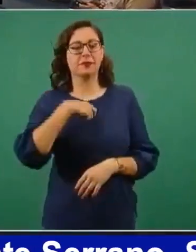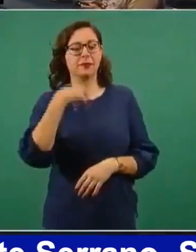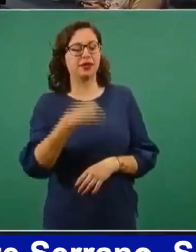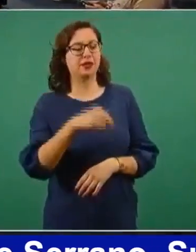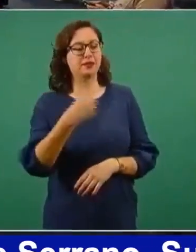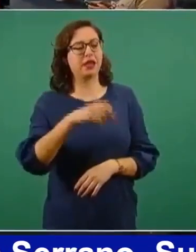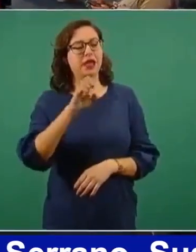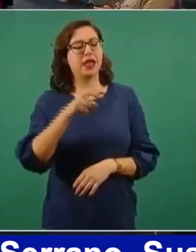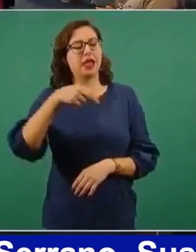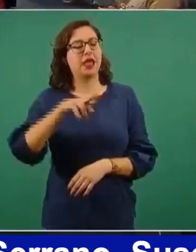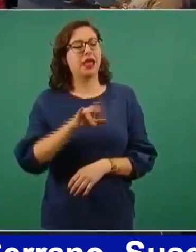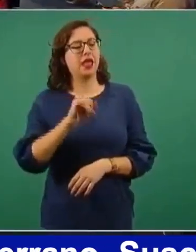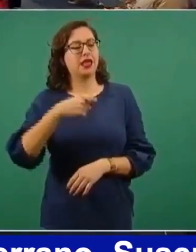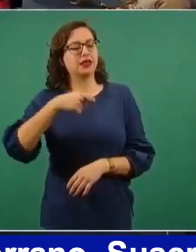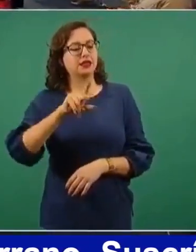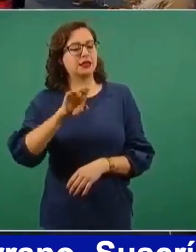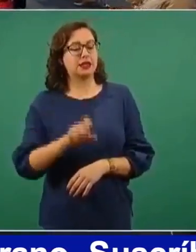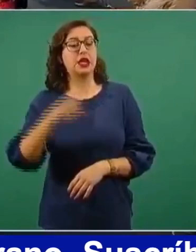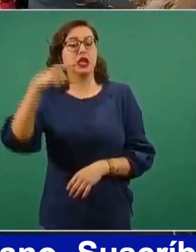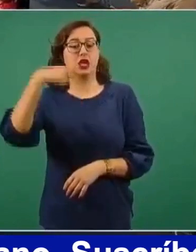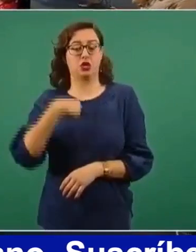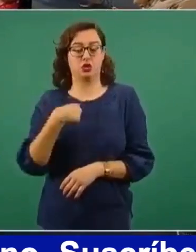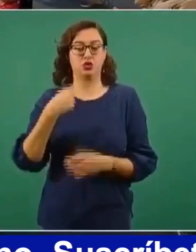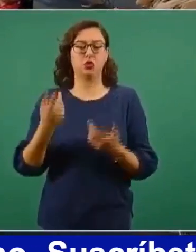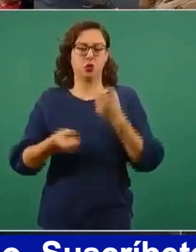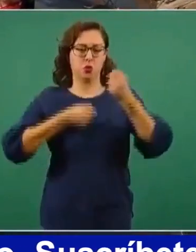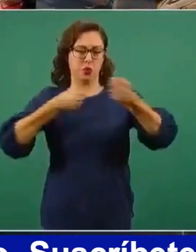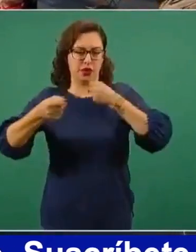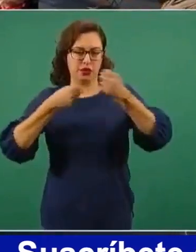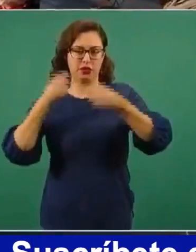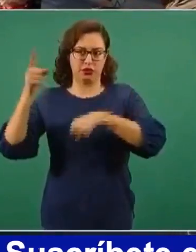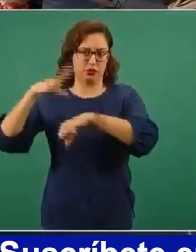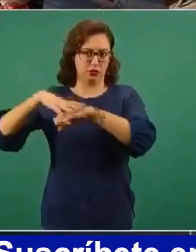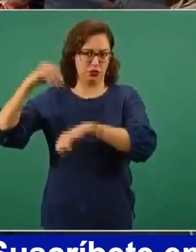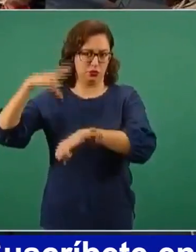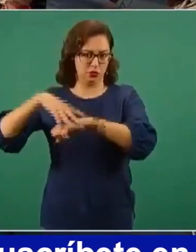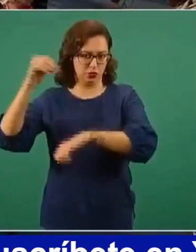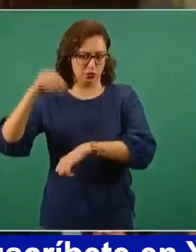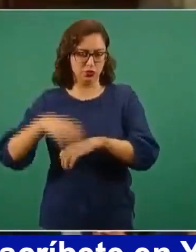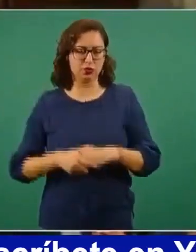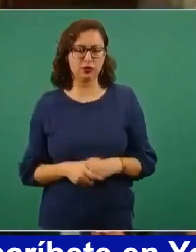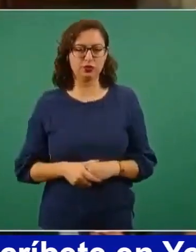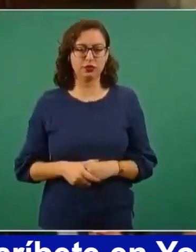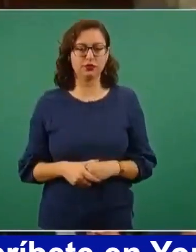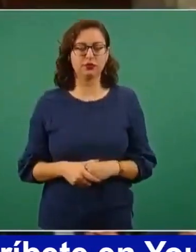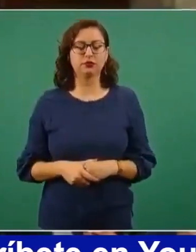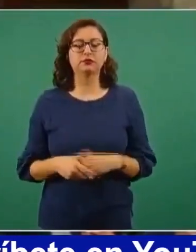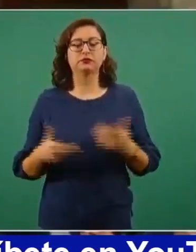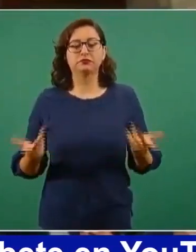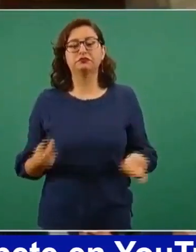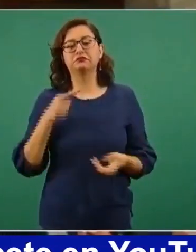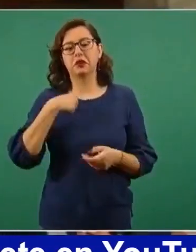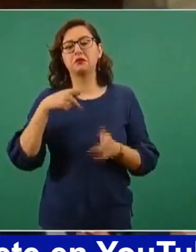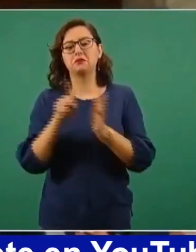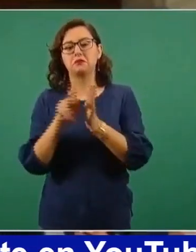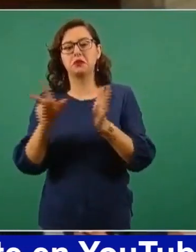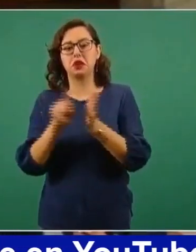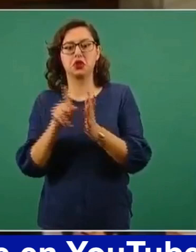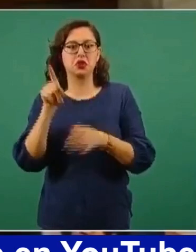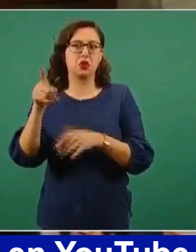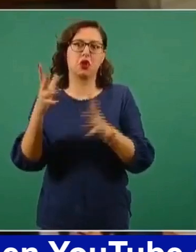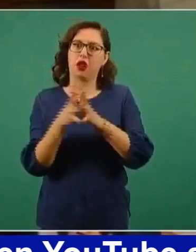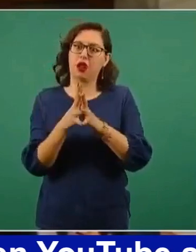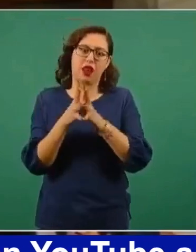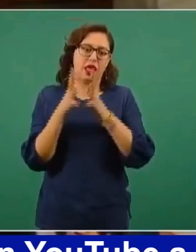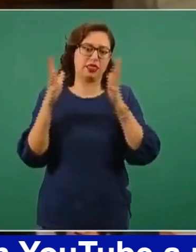Johnson, yo soy periodista de Suecia. Trabajo por el periódico Dagens Nyheter, que es el más grande